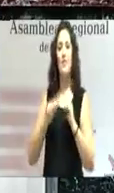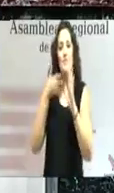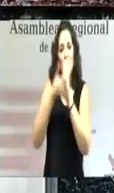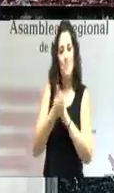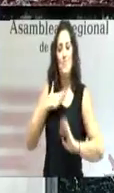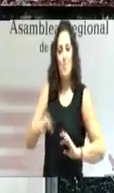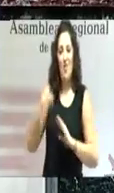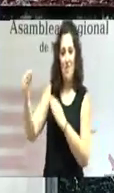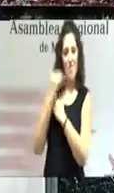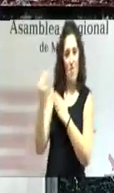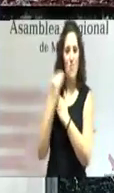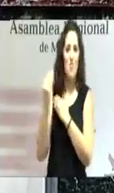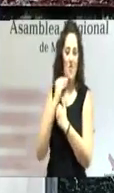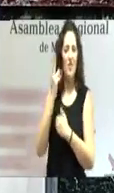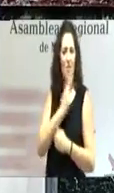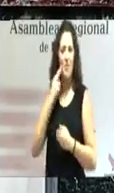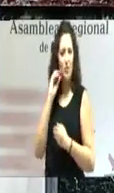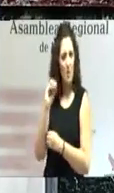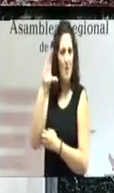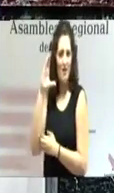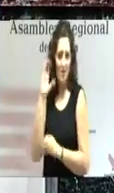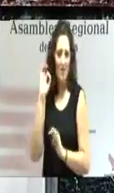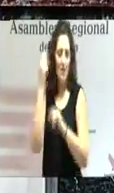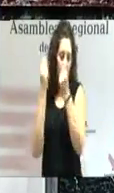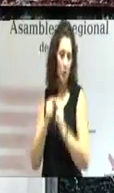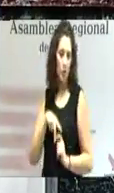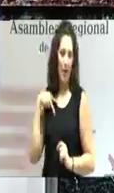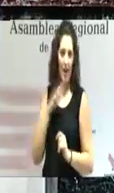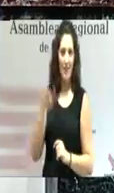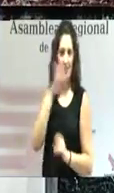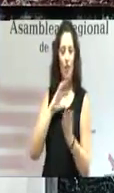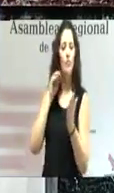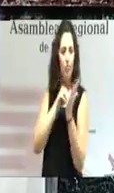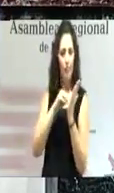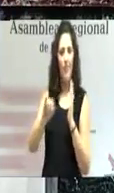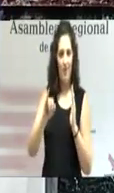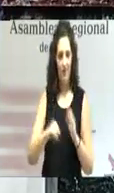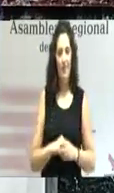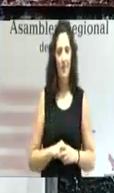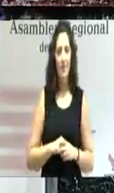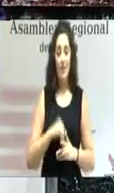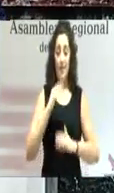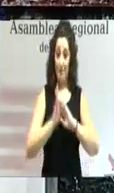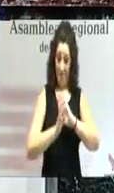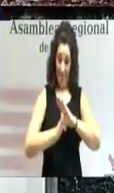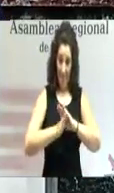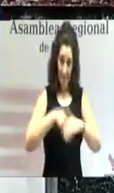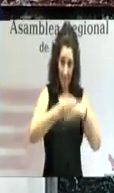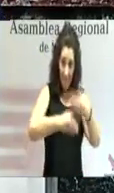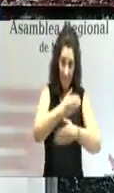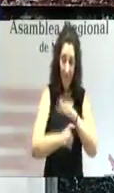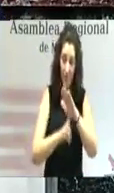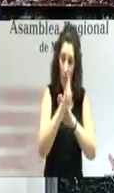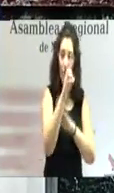enfoques en los presupuestos generales del Estado. Salir adelante implica acuerdos de ámbito